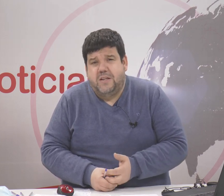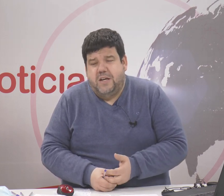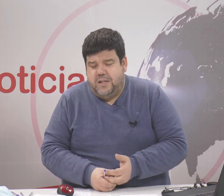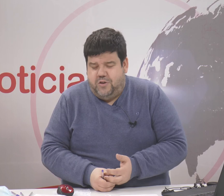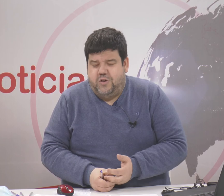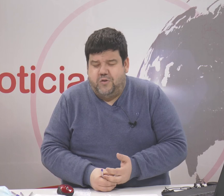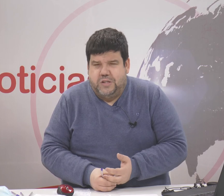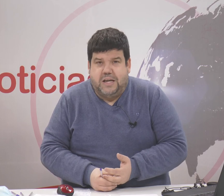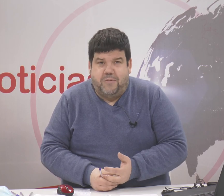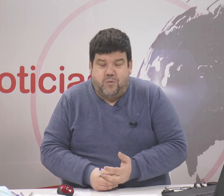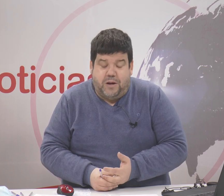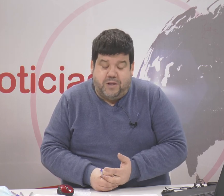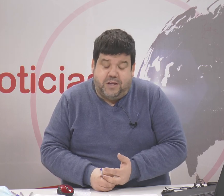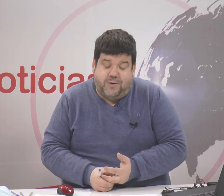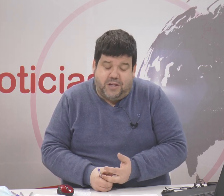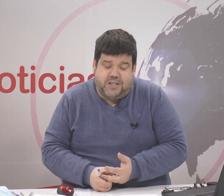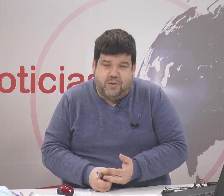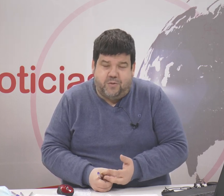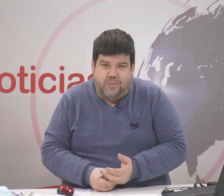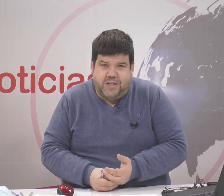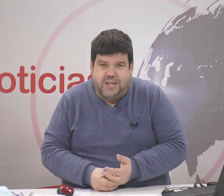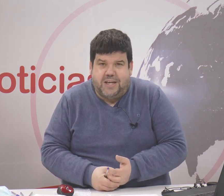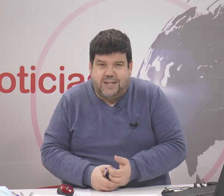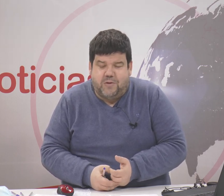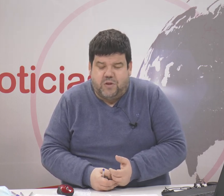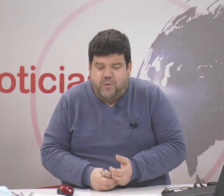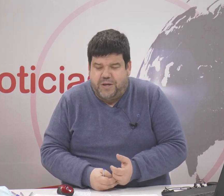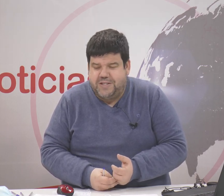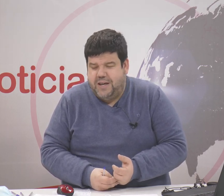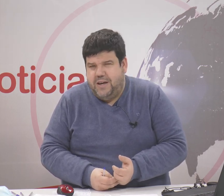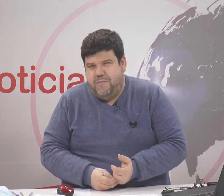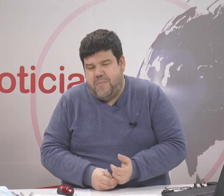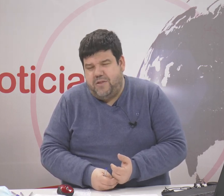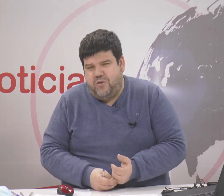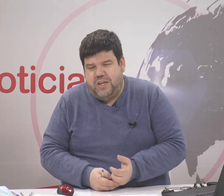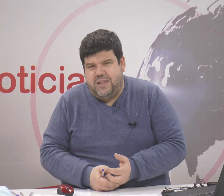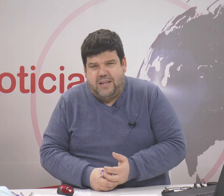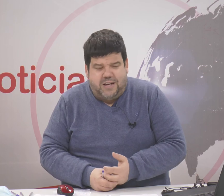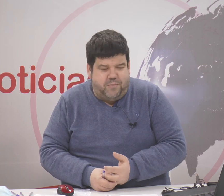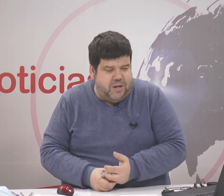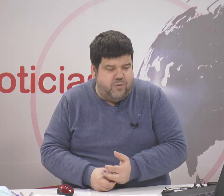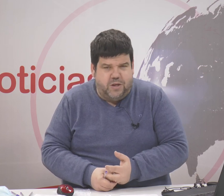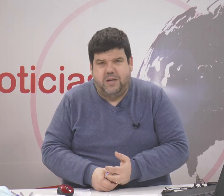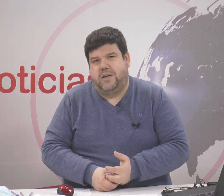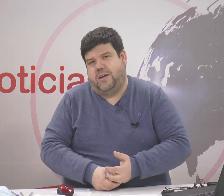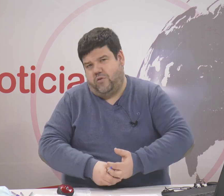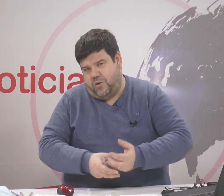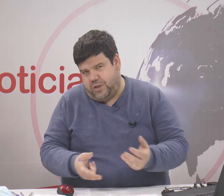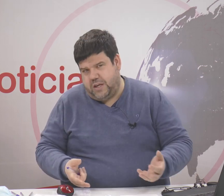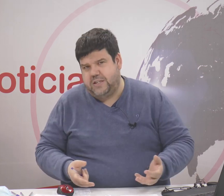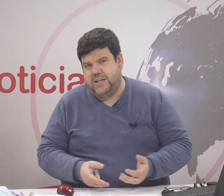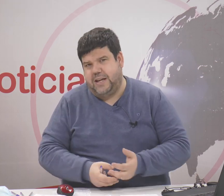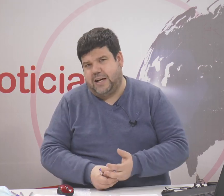han dicho que nos siguen habitualmente que nos han seguido habitualmente en este último mes más de 83.000 de ustedes que